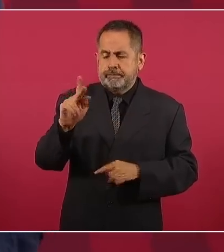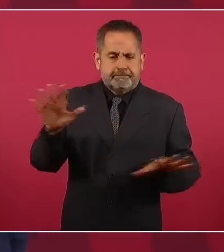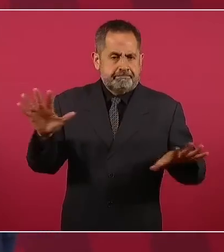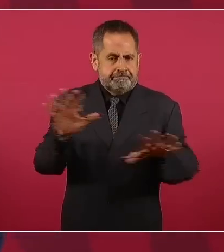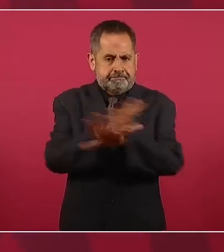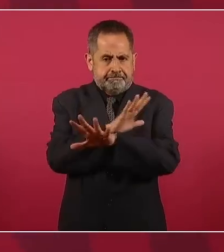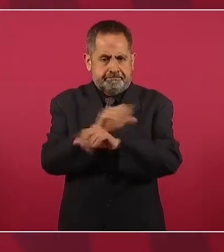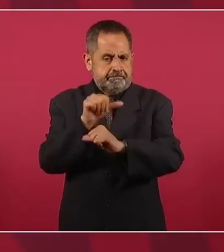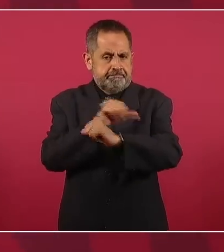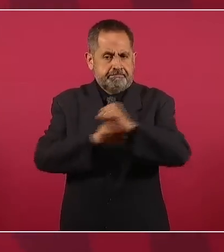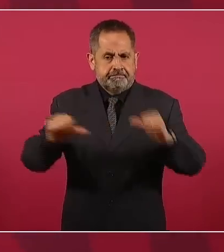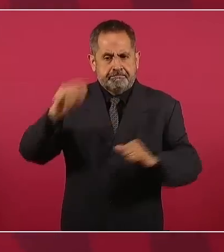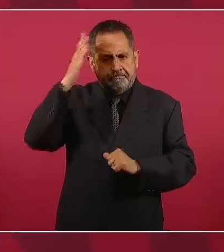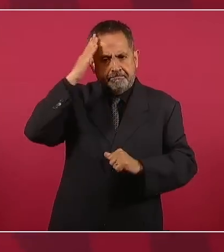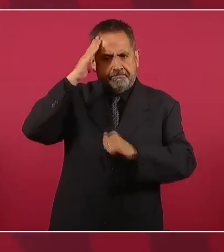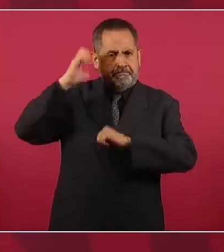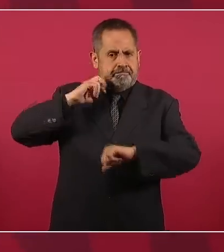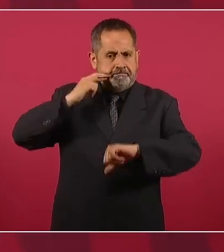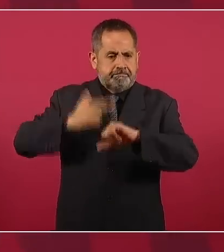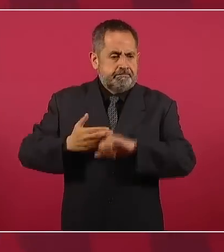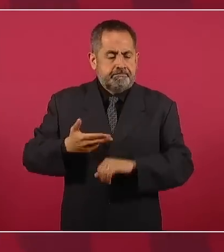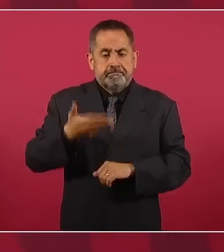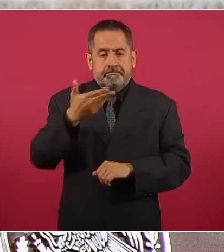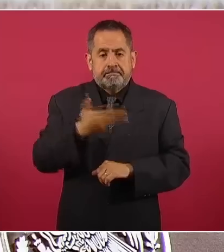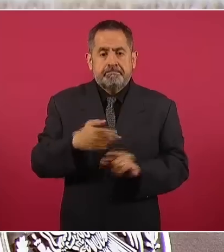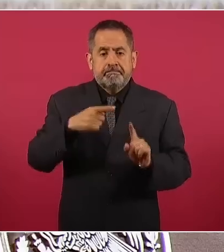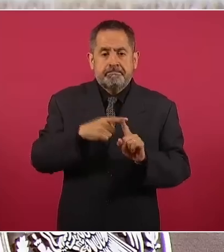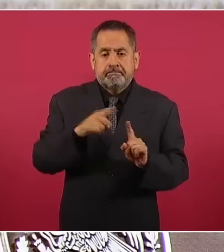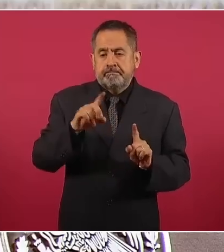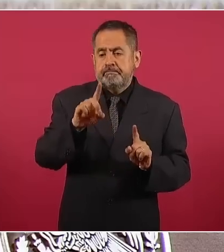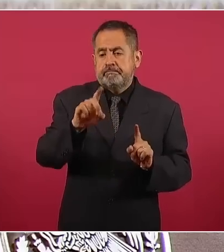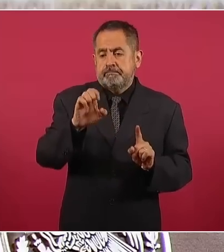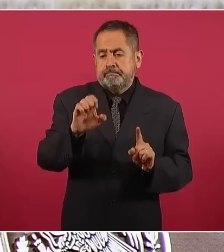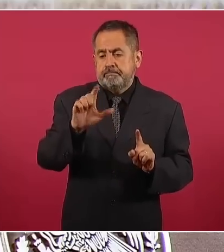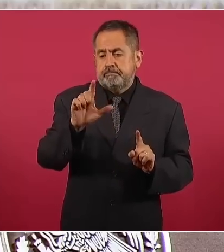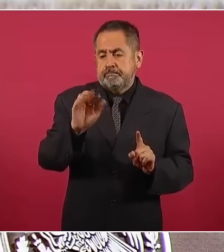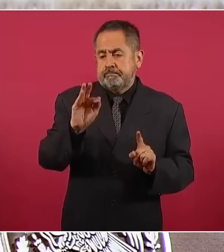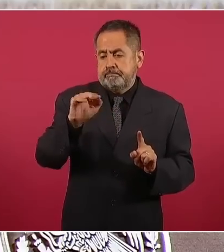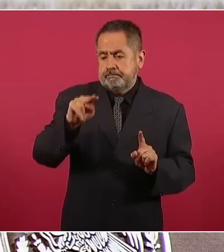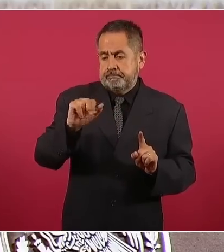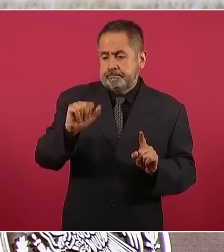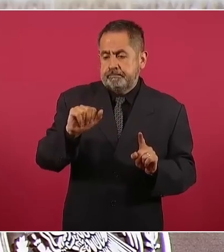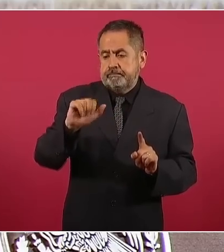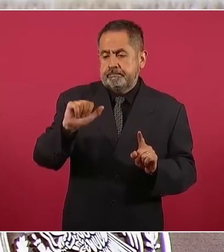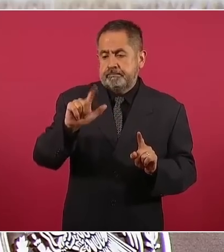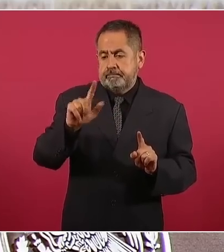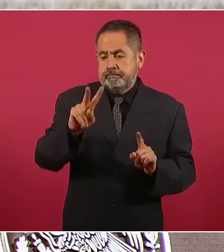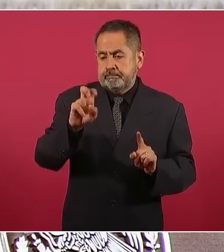La maestra Delfina Gómez Álvarez,